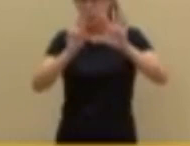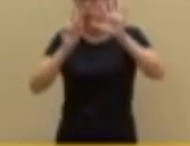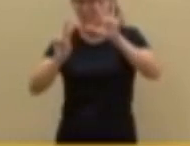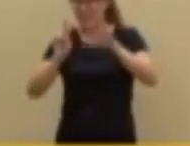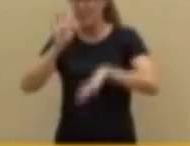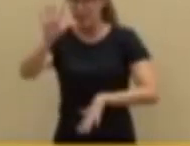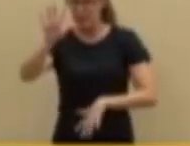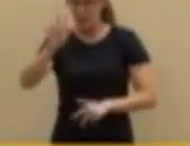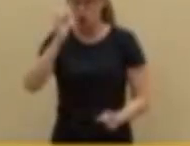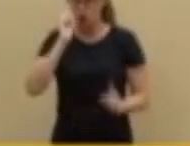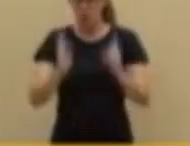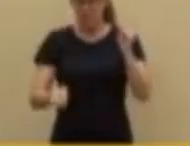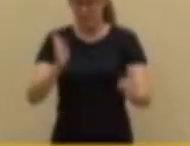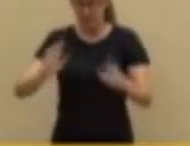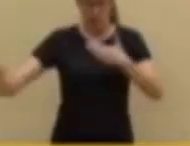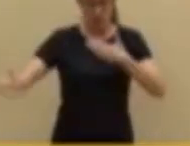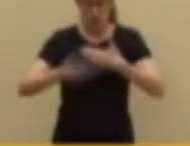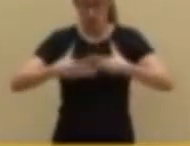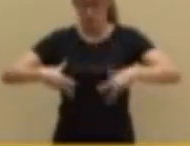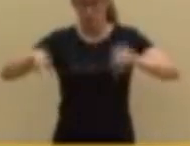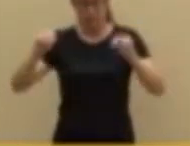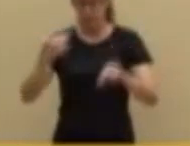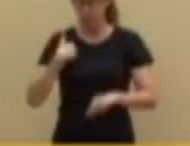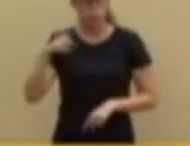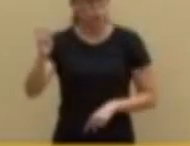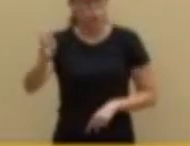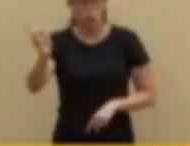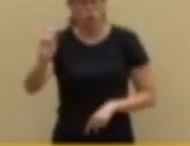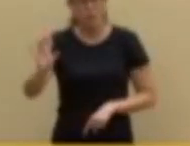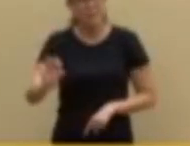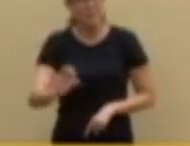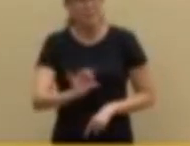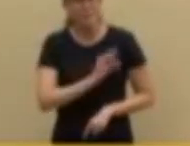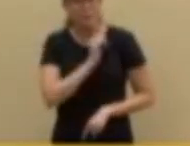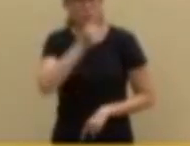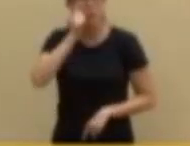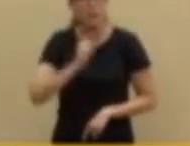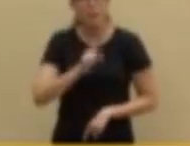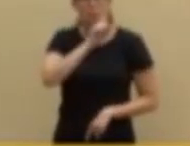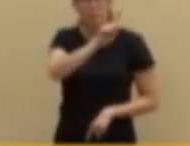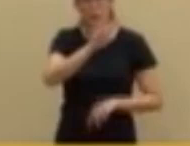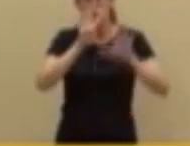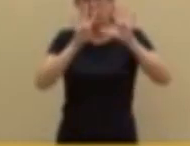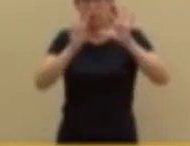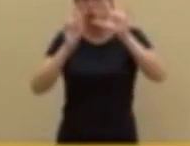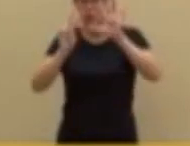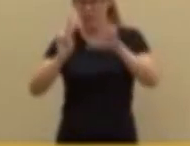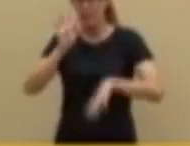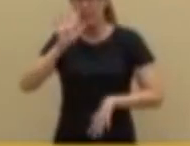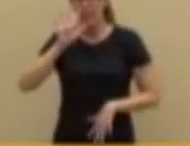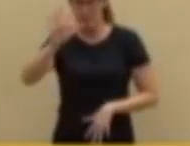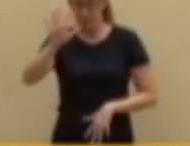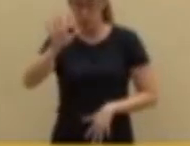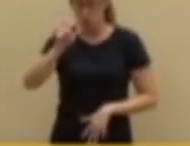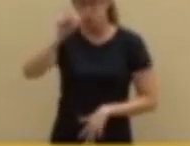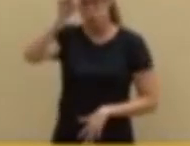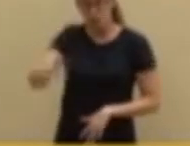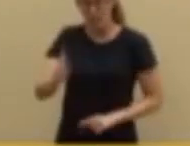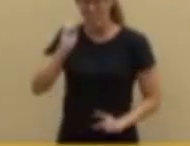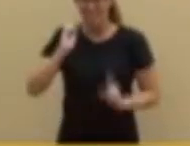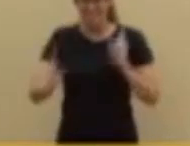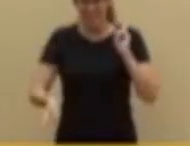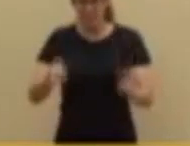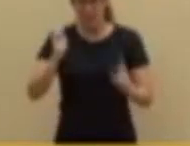desvergonzado. No hay más que ver la trayectoria que ha tenido con cada una de esas señoras a las que ha utilizado en cada uno de esos puestos donde ha estado.